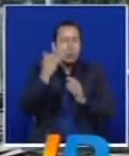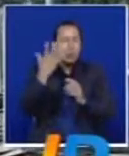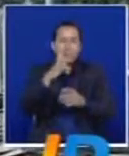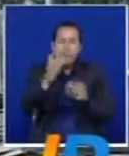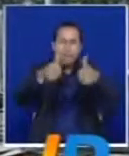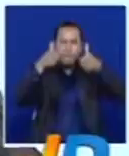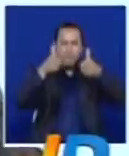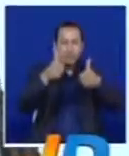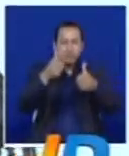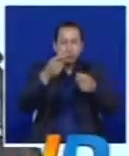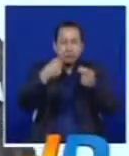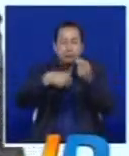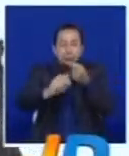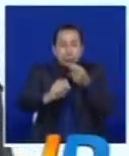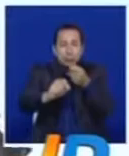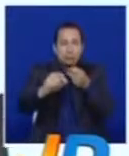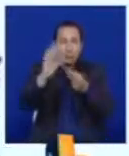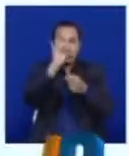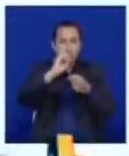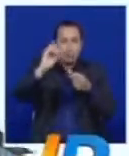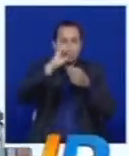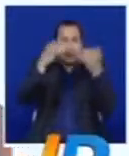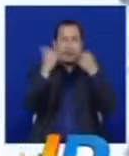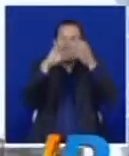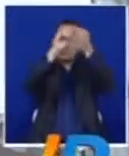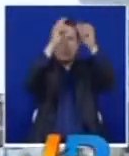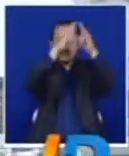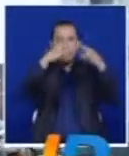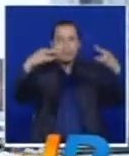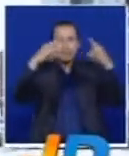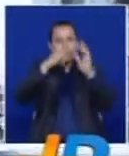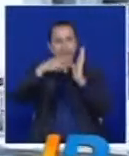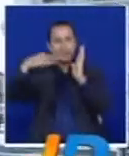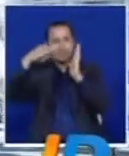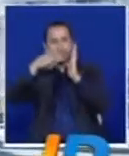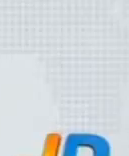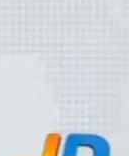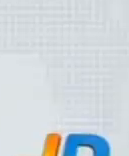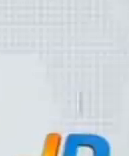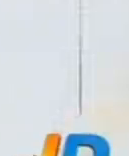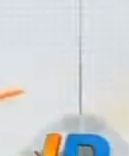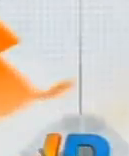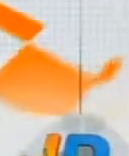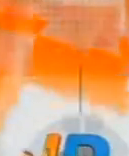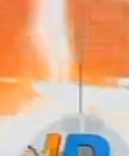Por ahora, se realiza la ubicación de postes estratégicos, cableado y la adaptación de la sala de control.